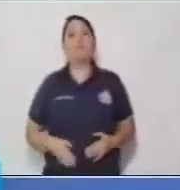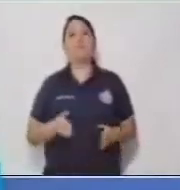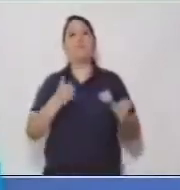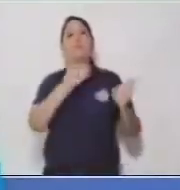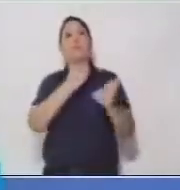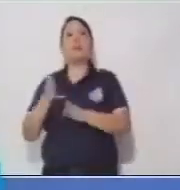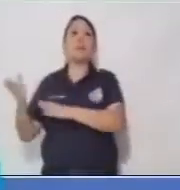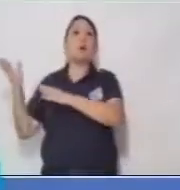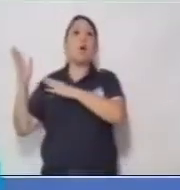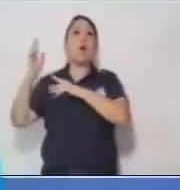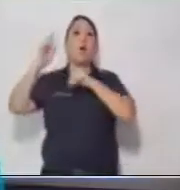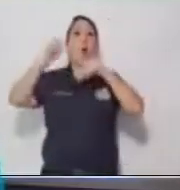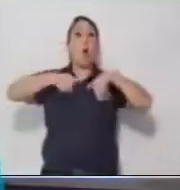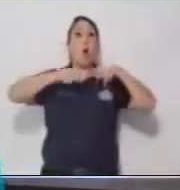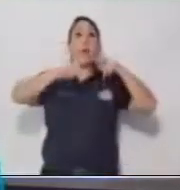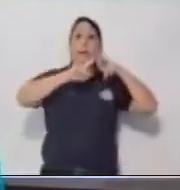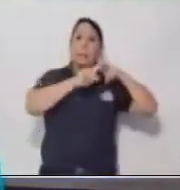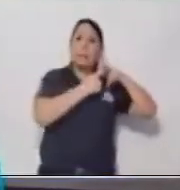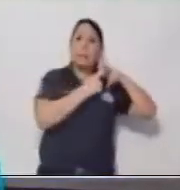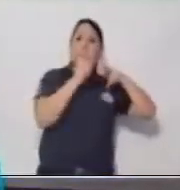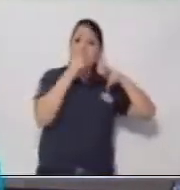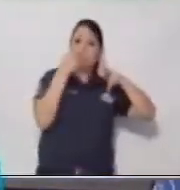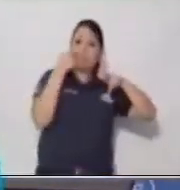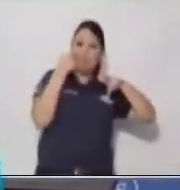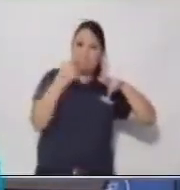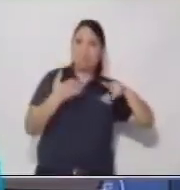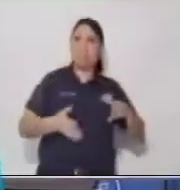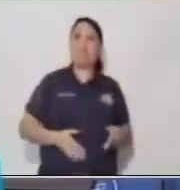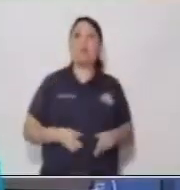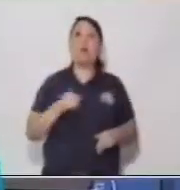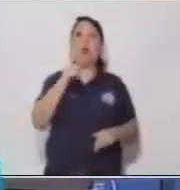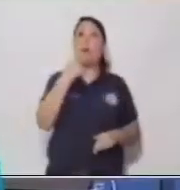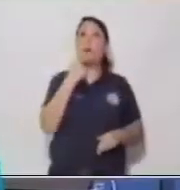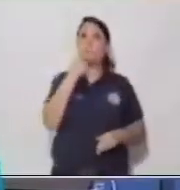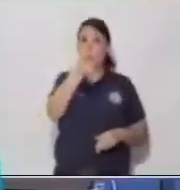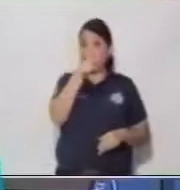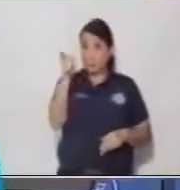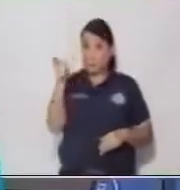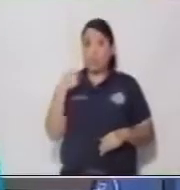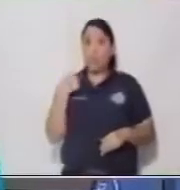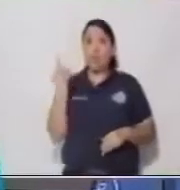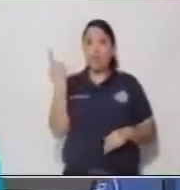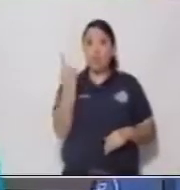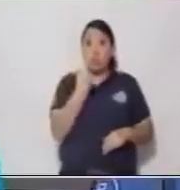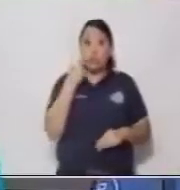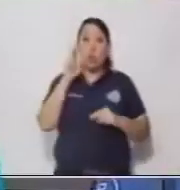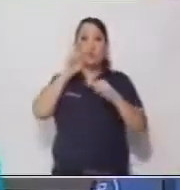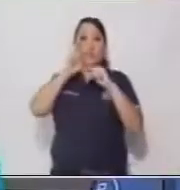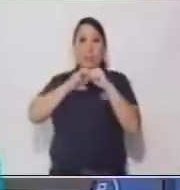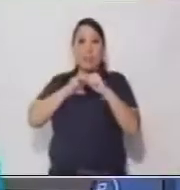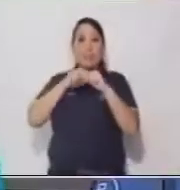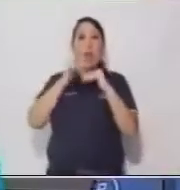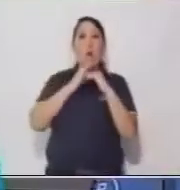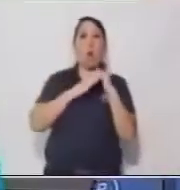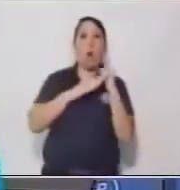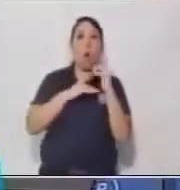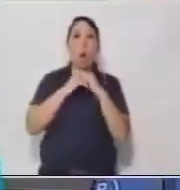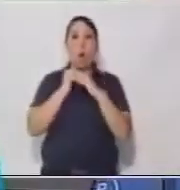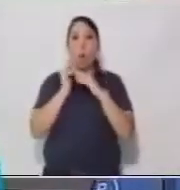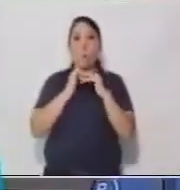iniciar hoy. Hoy los voy a consentir. Así es que les voy a pedir que se pongan cómodos y escuchen